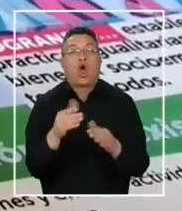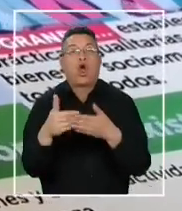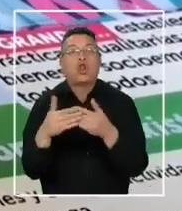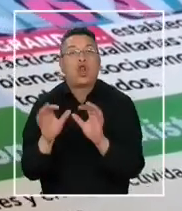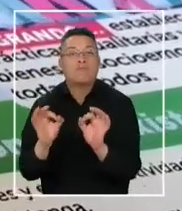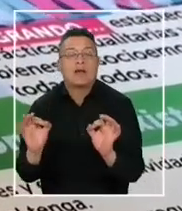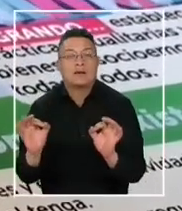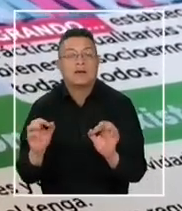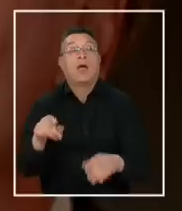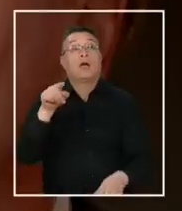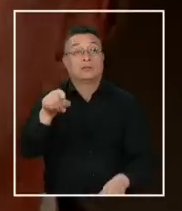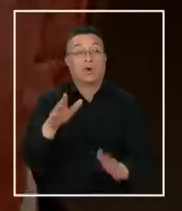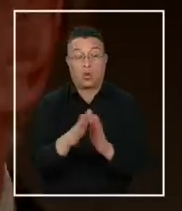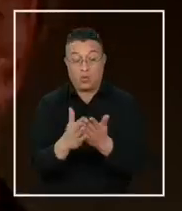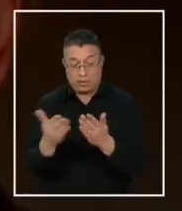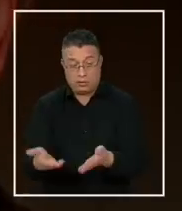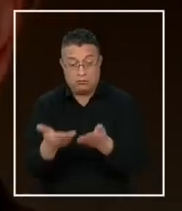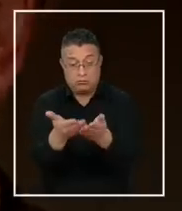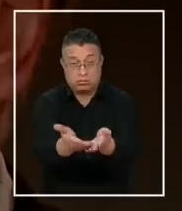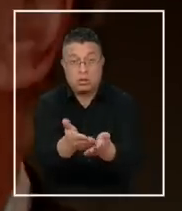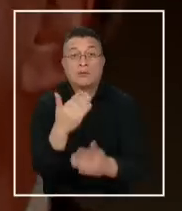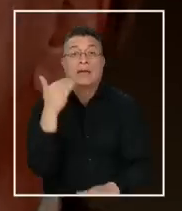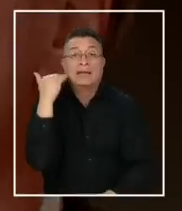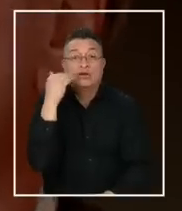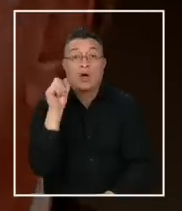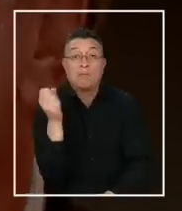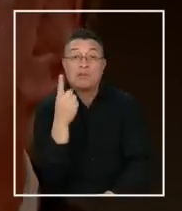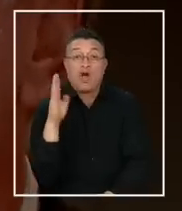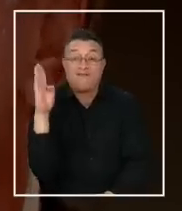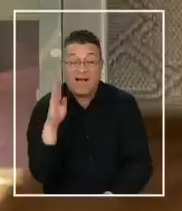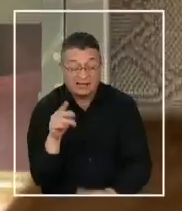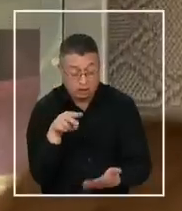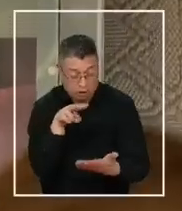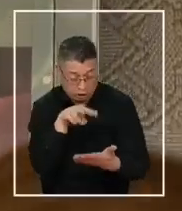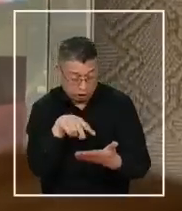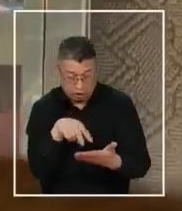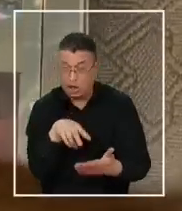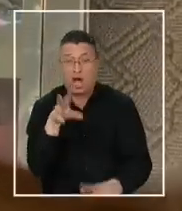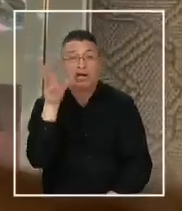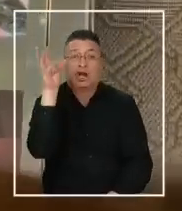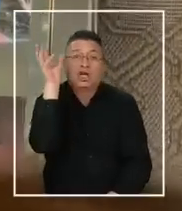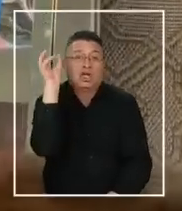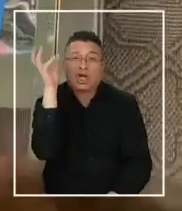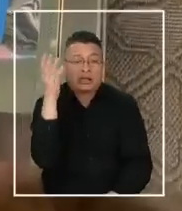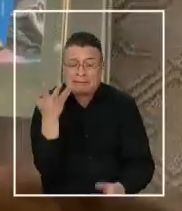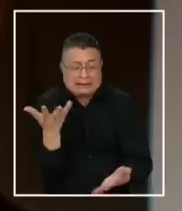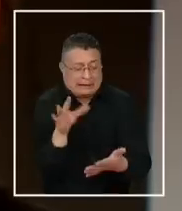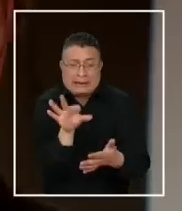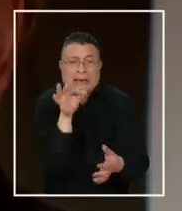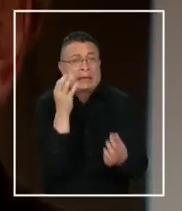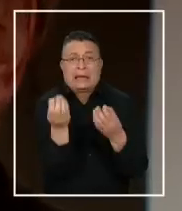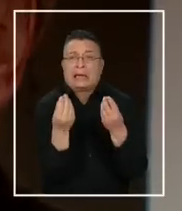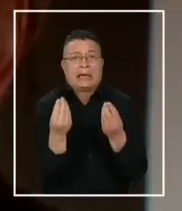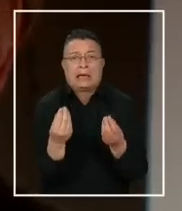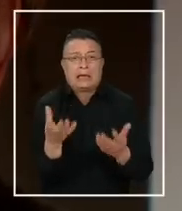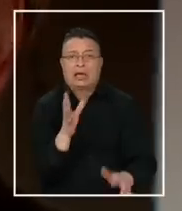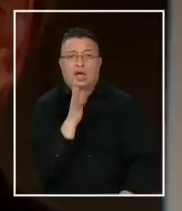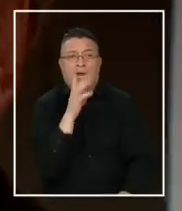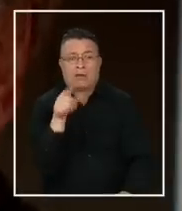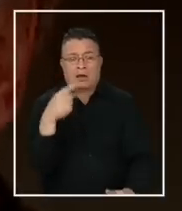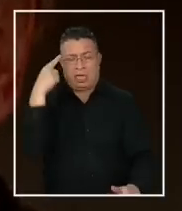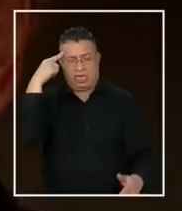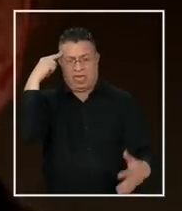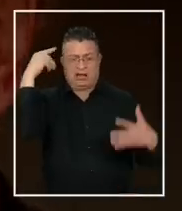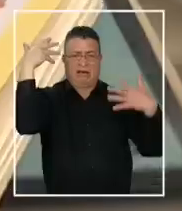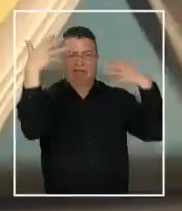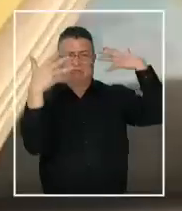está en el cuaderno a un niño de primero básico, estoy seguro que no va a saber muy bien cómo interpretarla. Le va a producir una